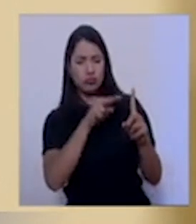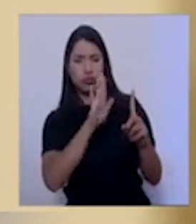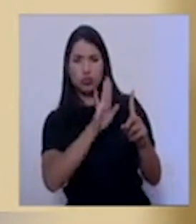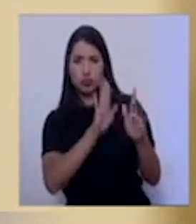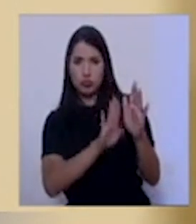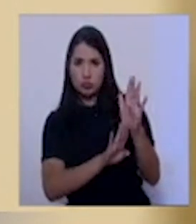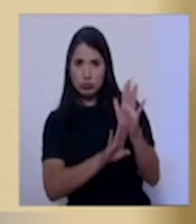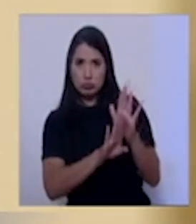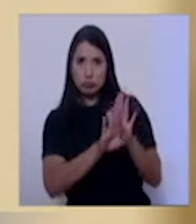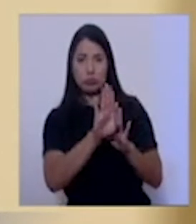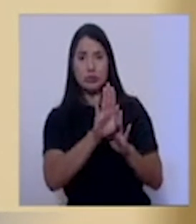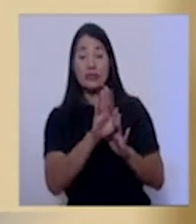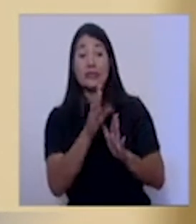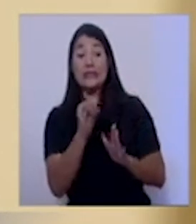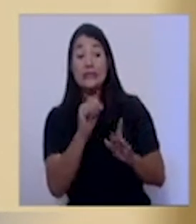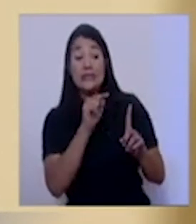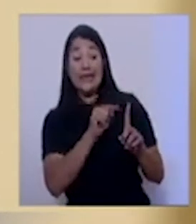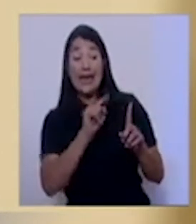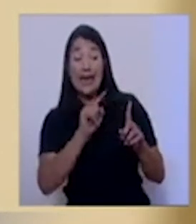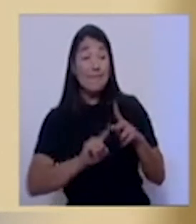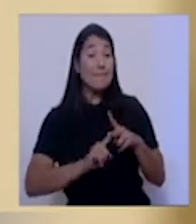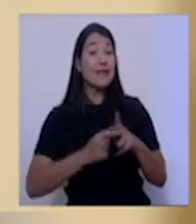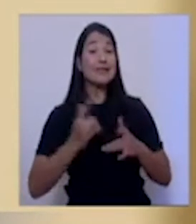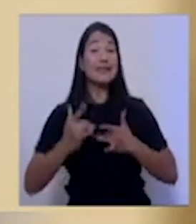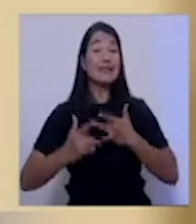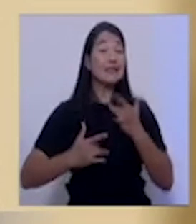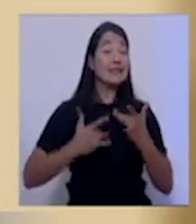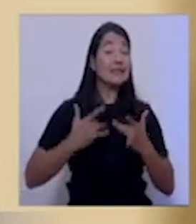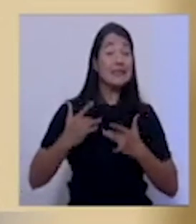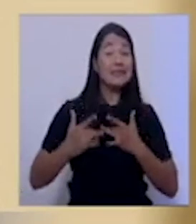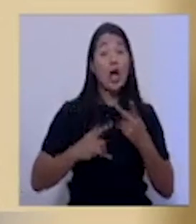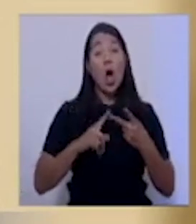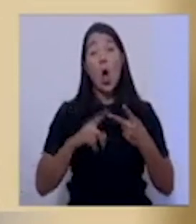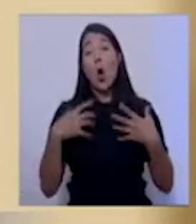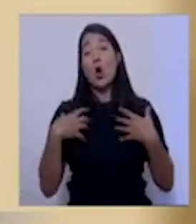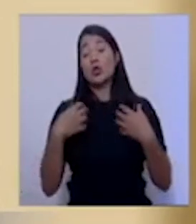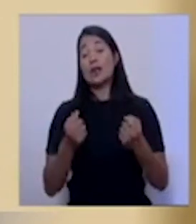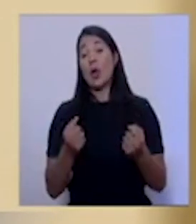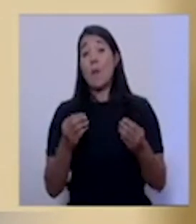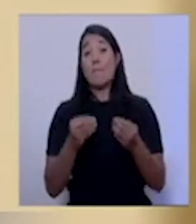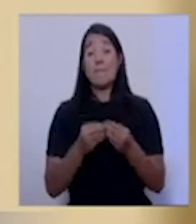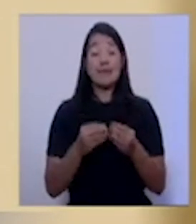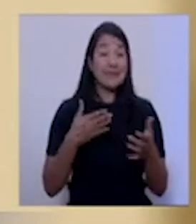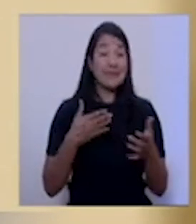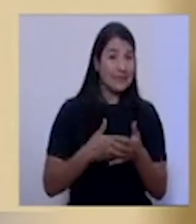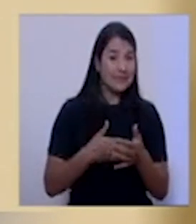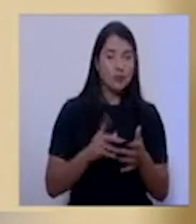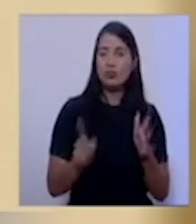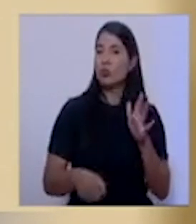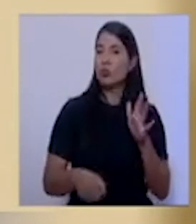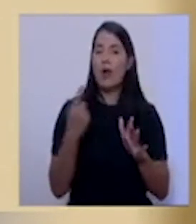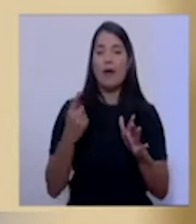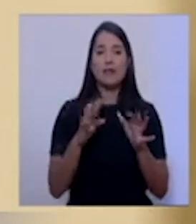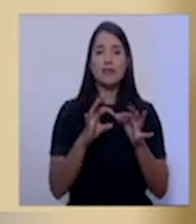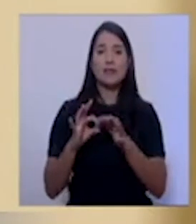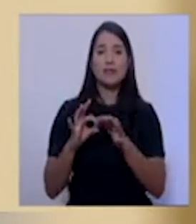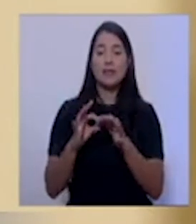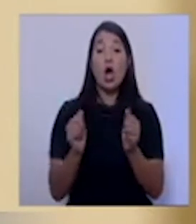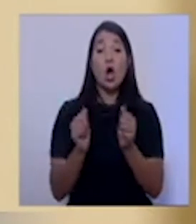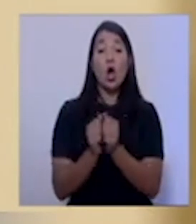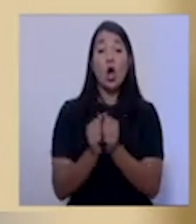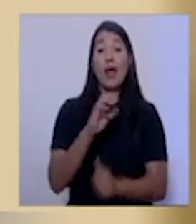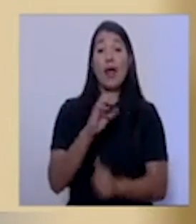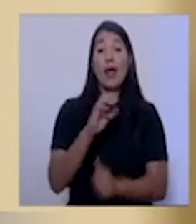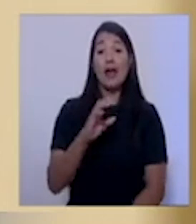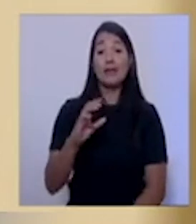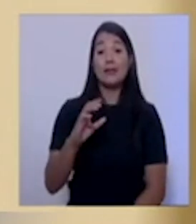presenta síntomas o un deterioro en su salud, inmediatamente se hace la coordinación con la Caja Costavicense del Seguro Social